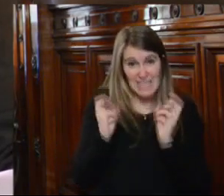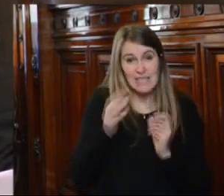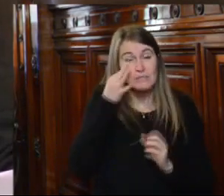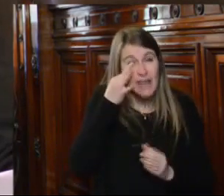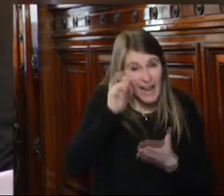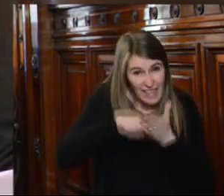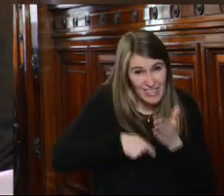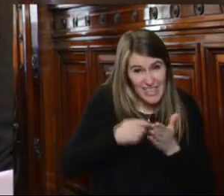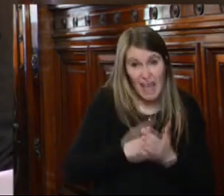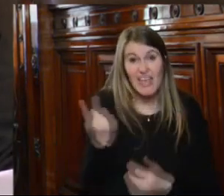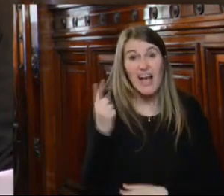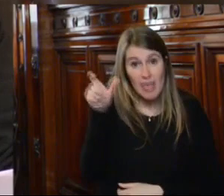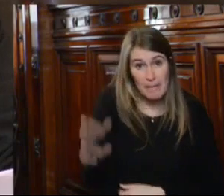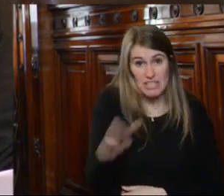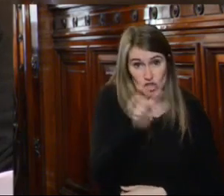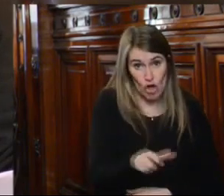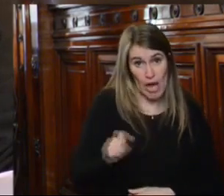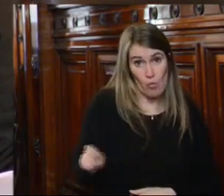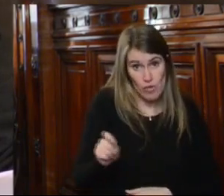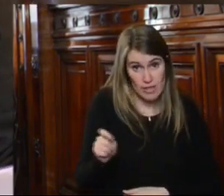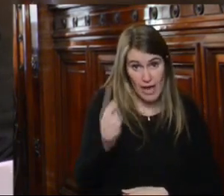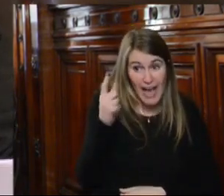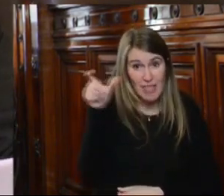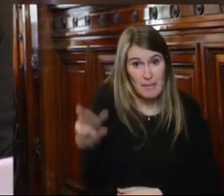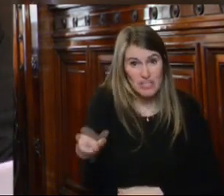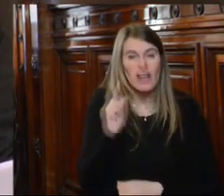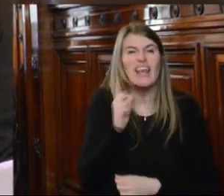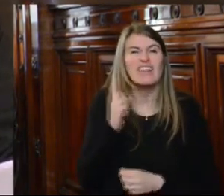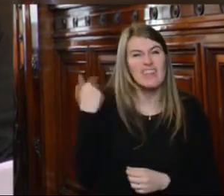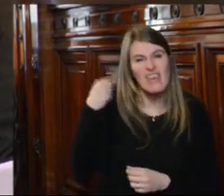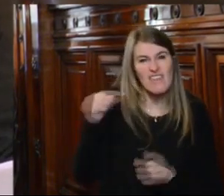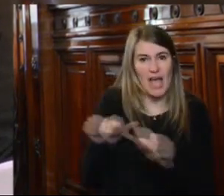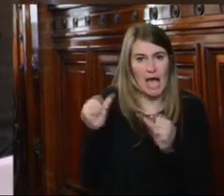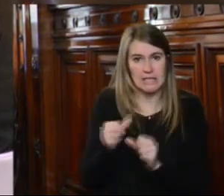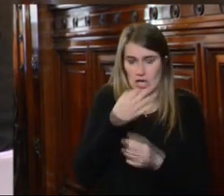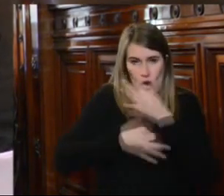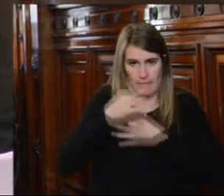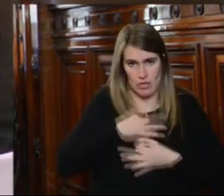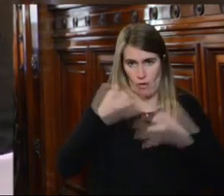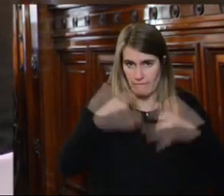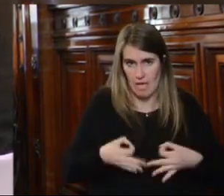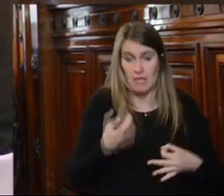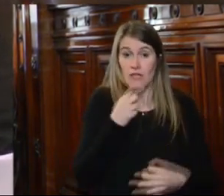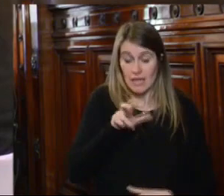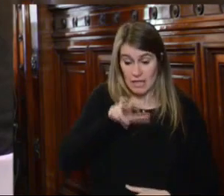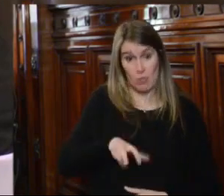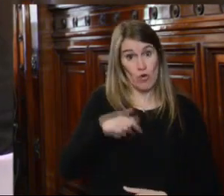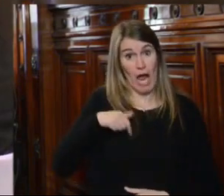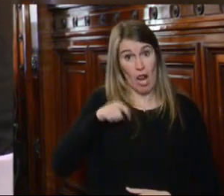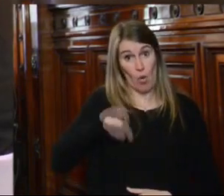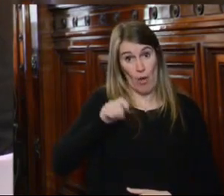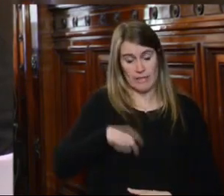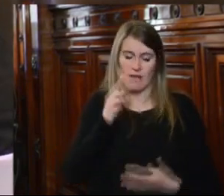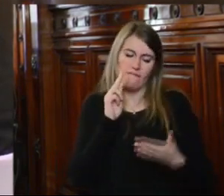jurídicas individuales que es lo que podía y debía hacer ello permite concluir en opinión del Tribunal que se amparó la